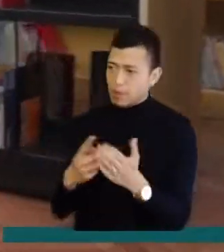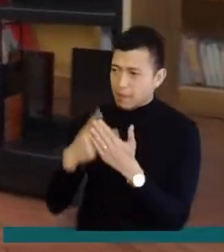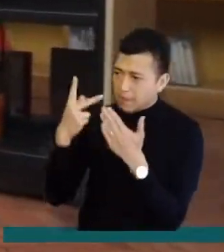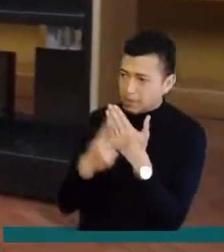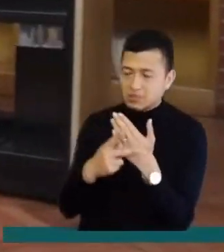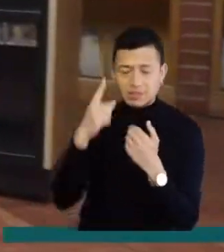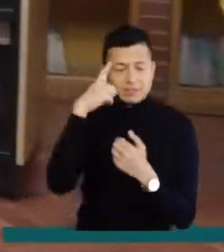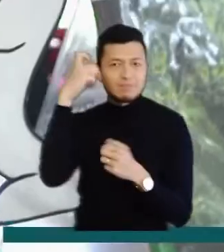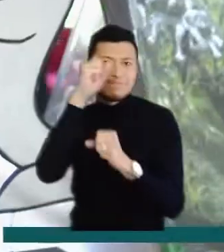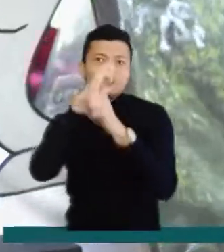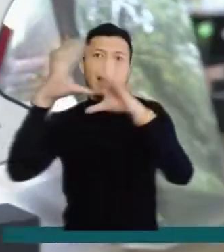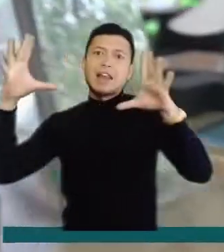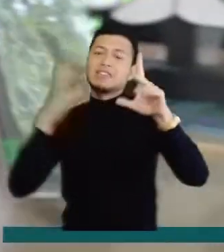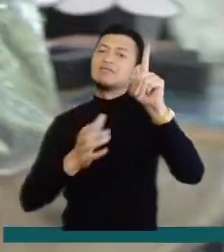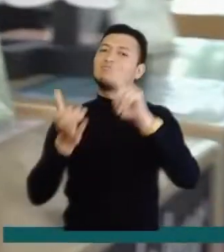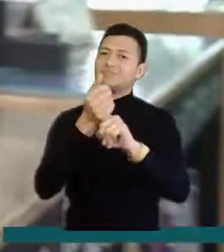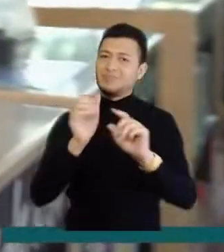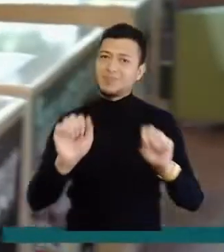volar tu imaginación.